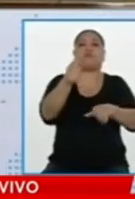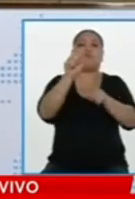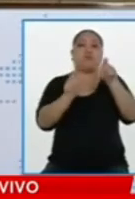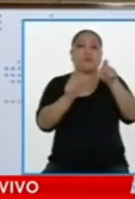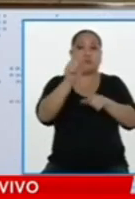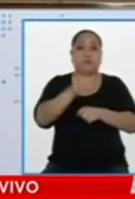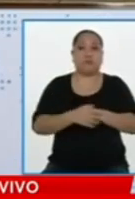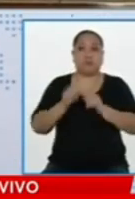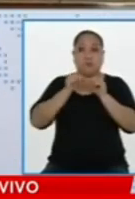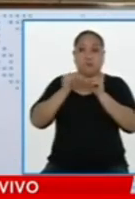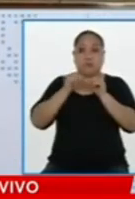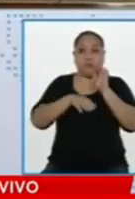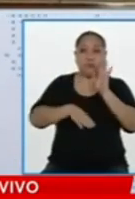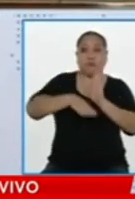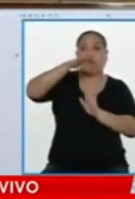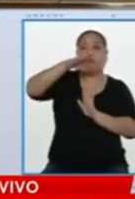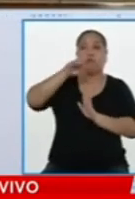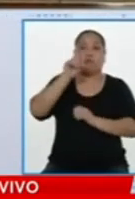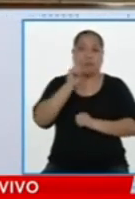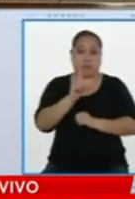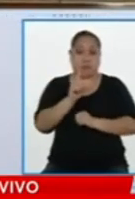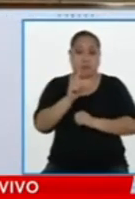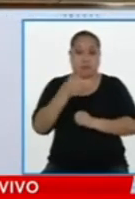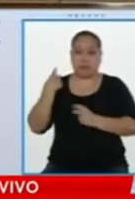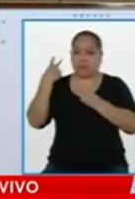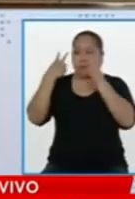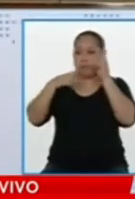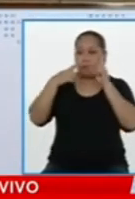No hagan noción ninguna mejora en sanidad pública.